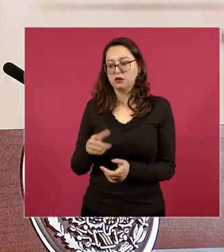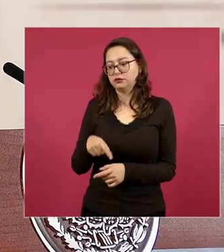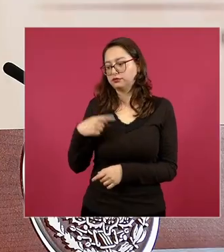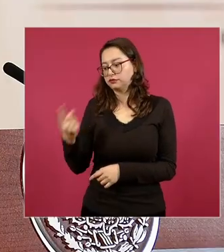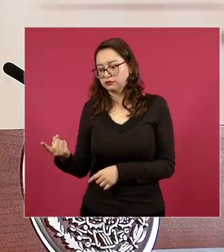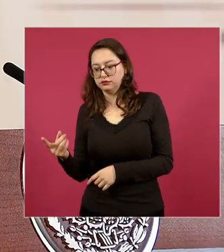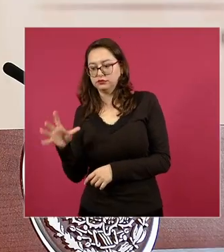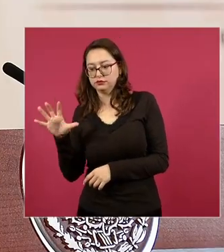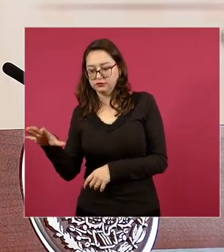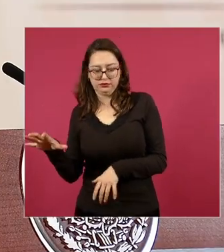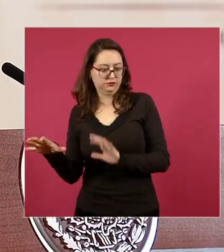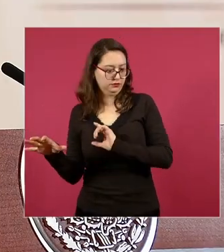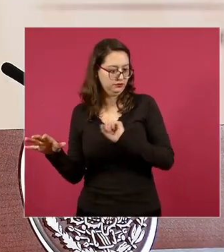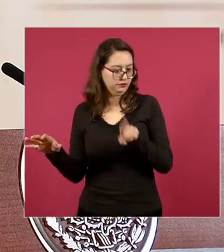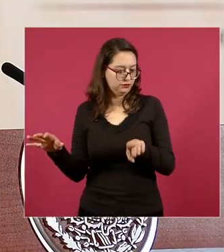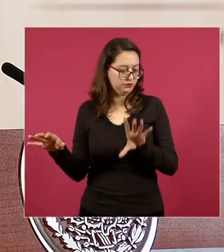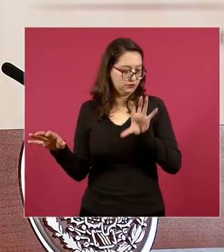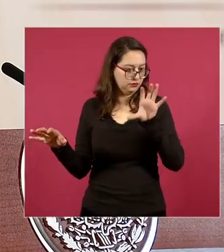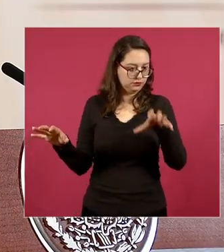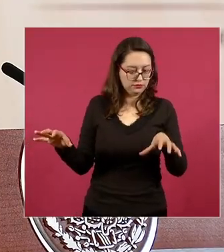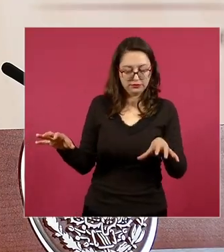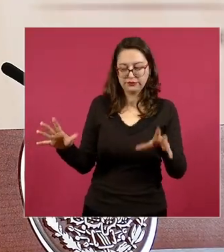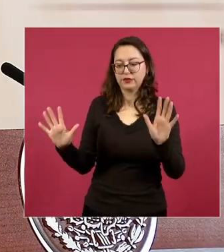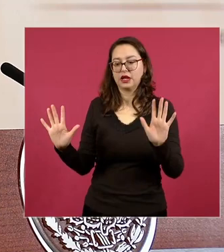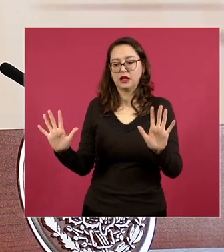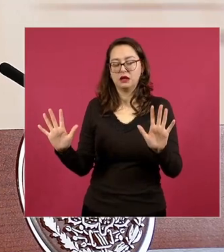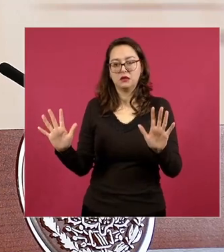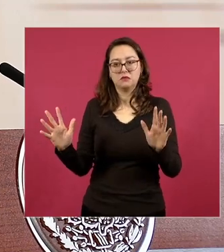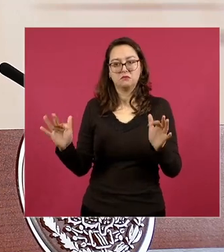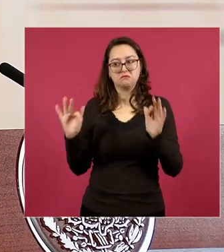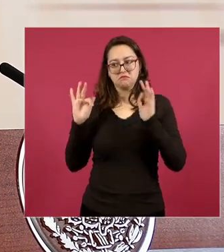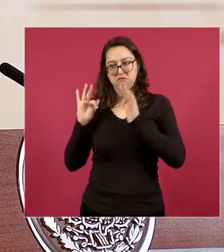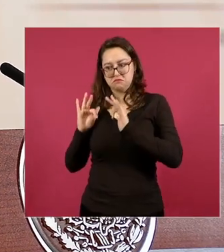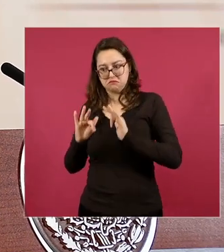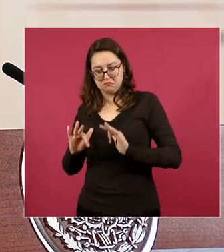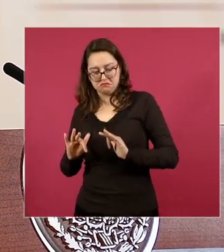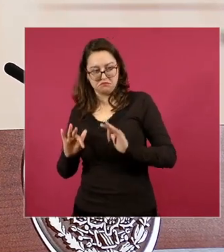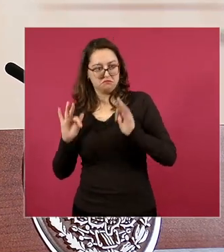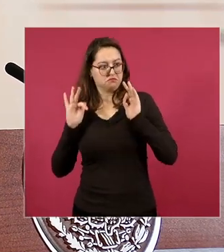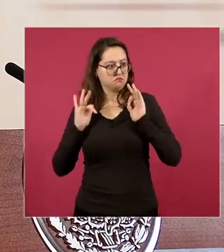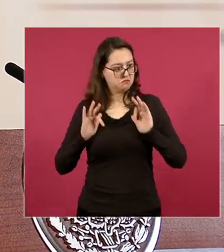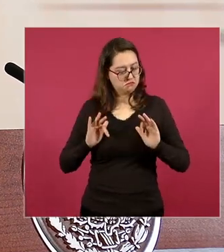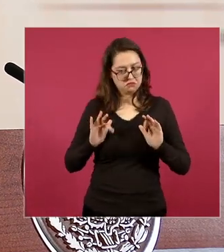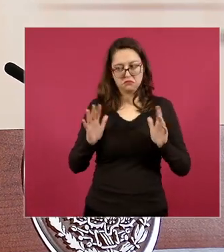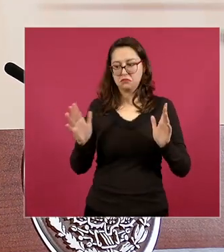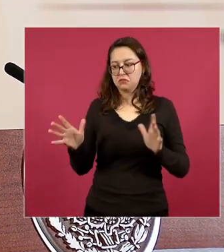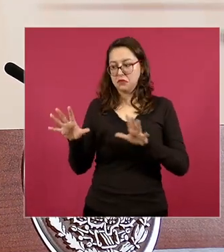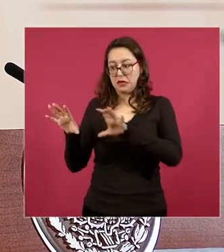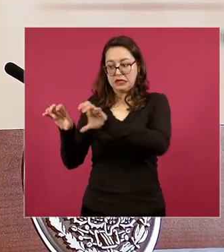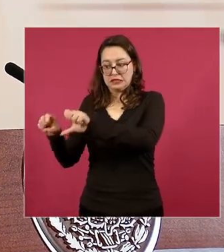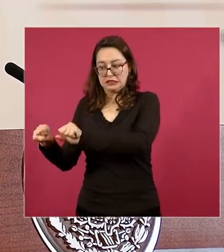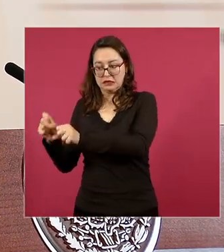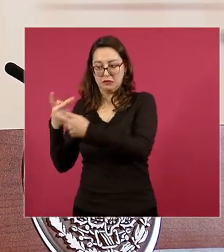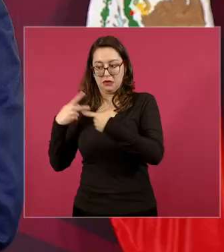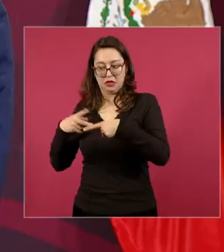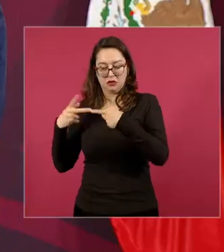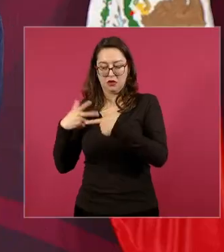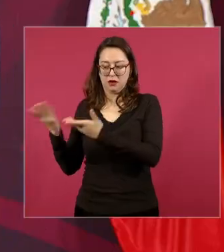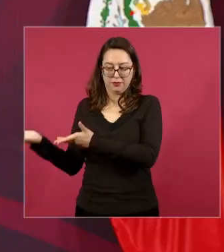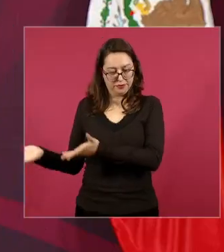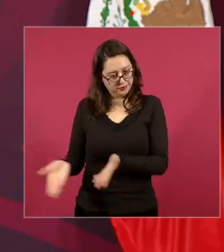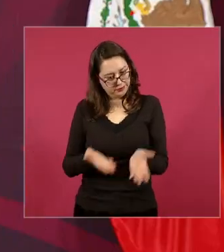lo de la entrada de ayuda humanitaria y ojalá